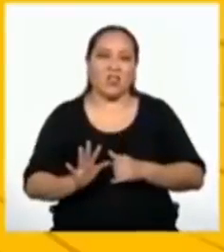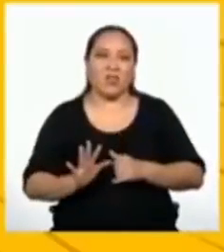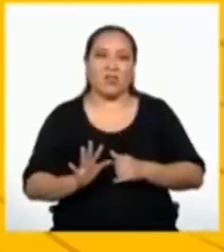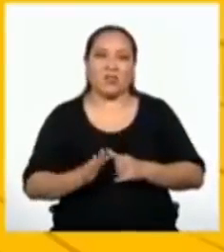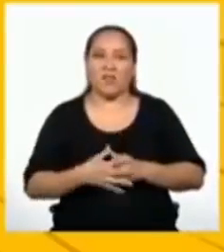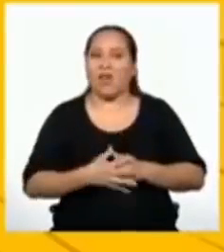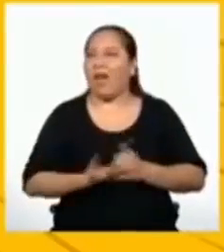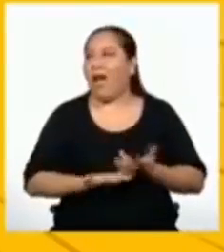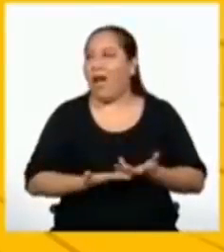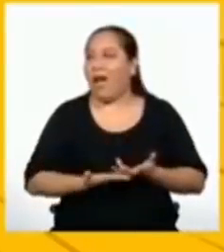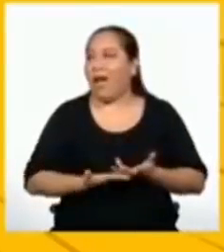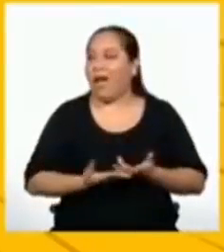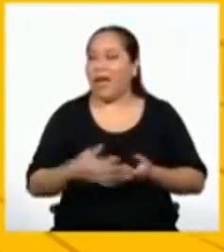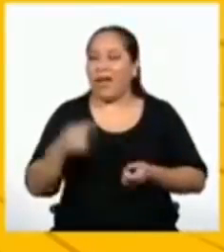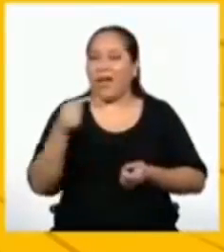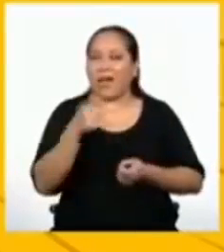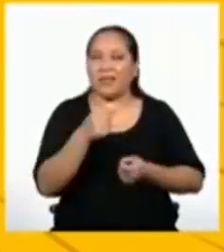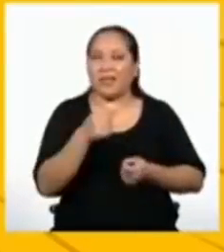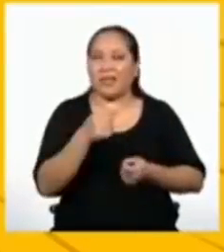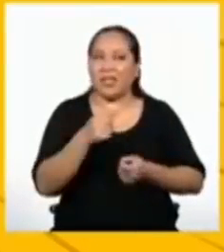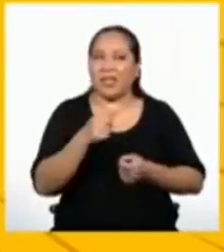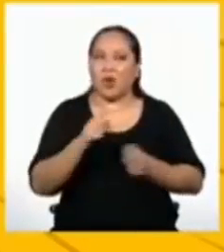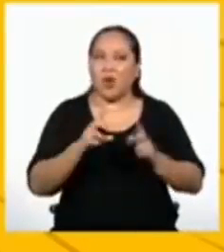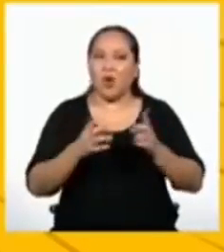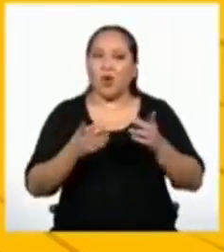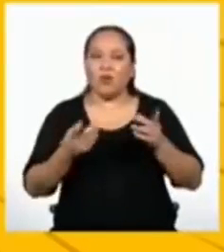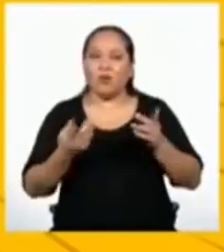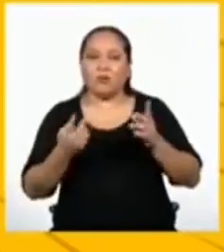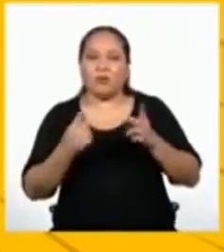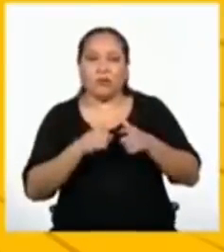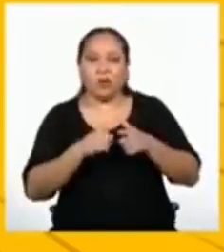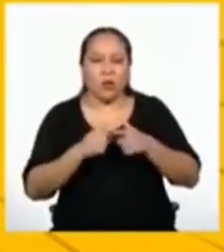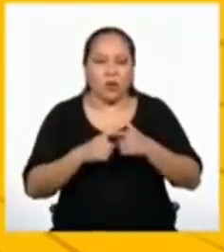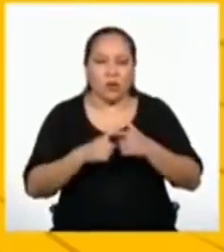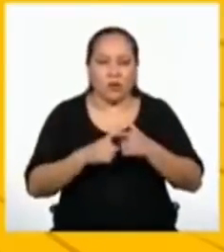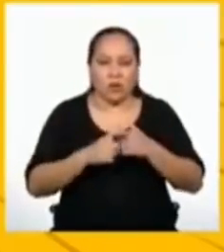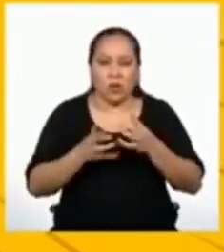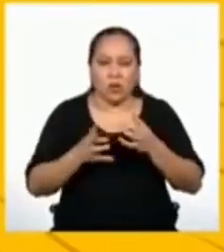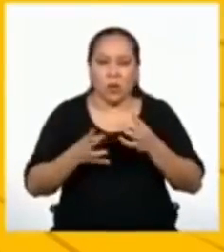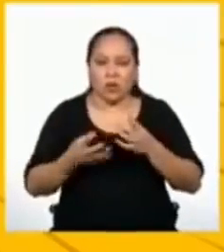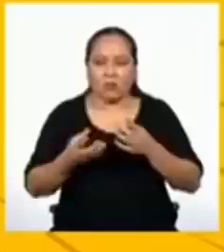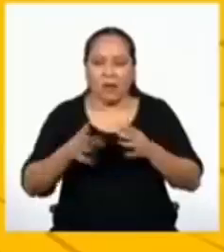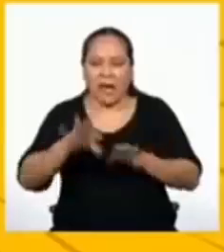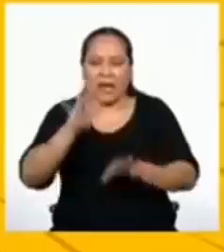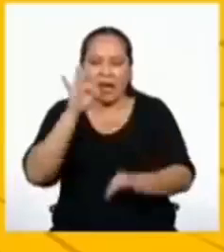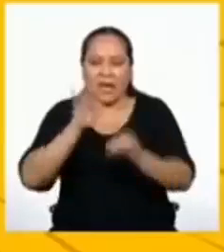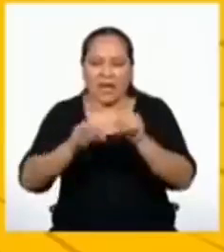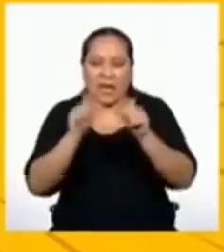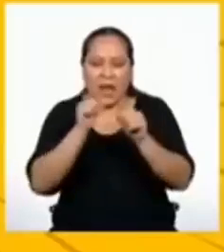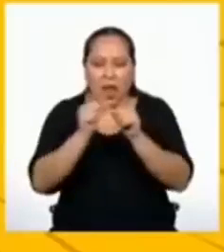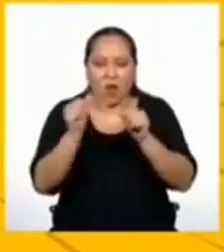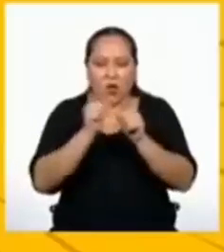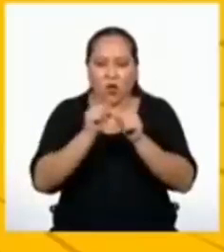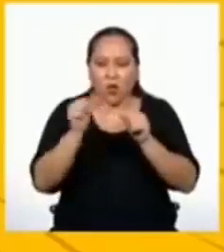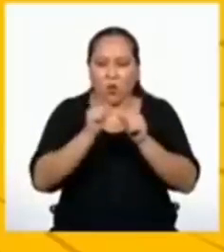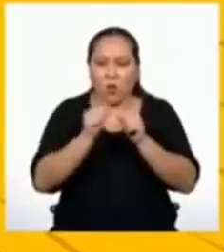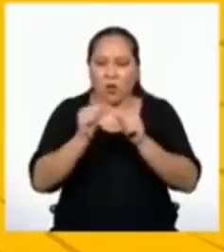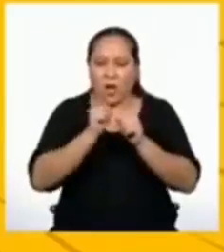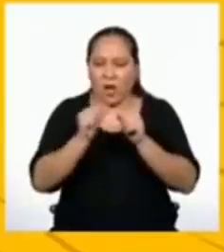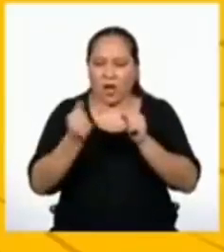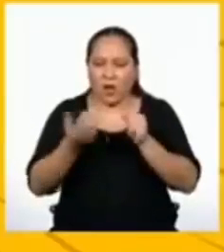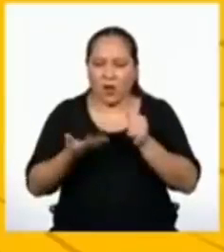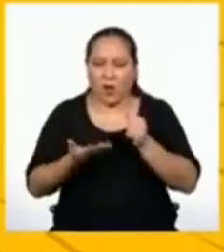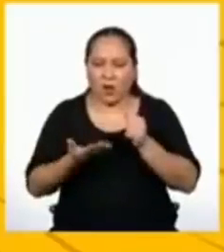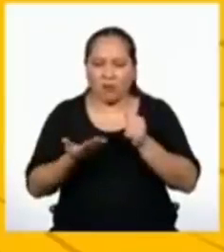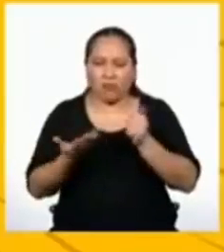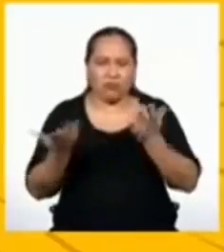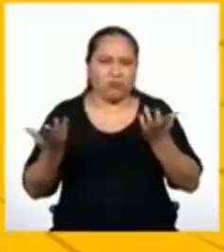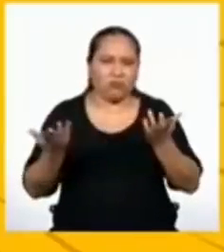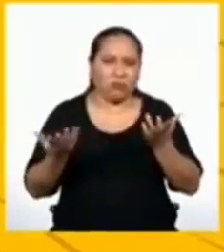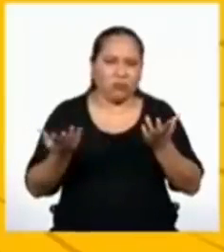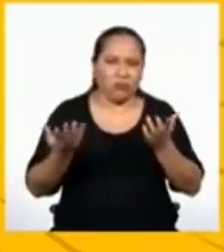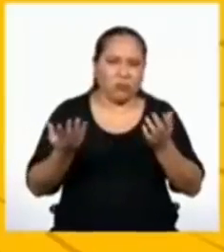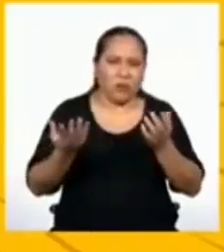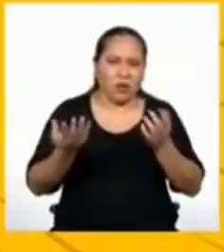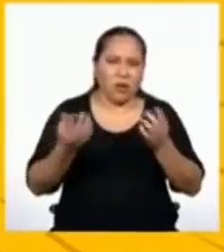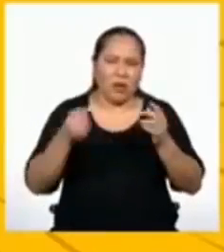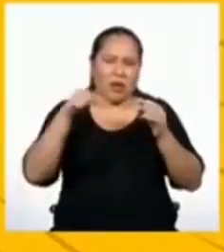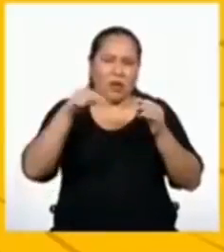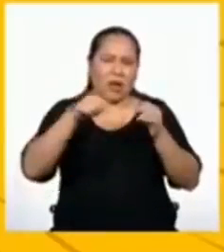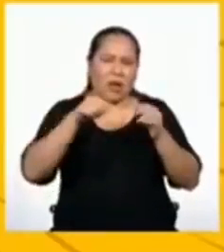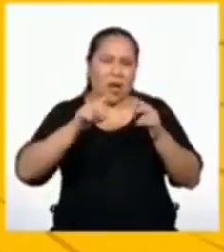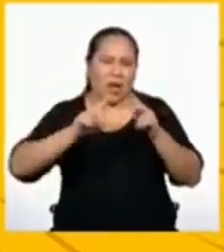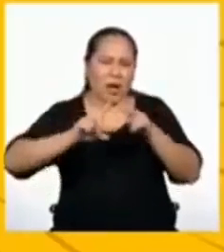Entonces, la cantidad inicial de fichas que se ha elegido o el multiplicar por dos la cantidad anterior